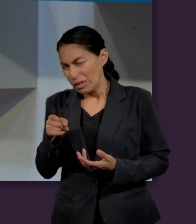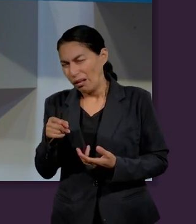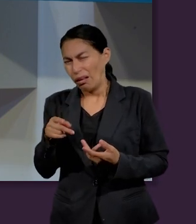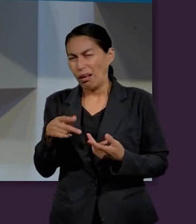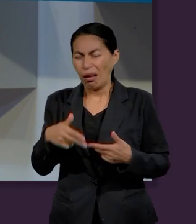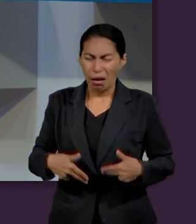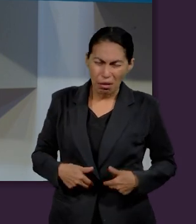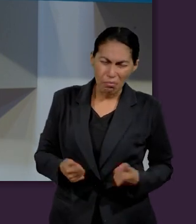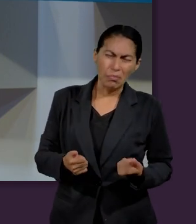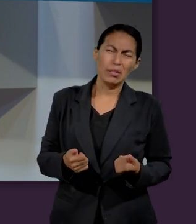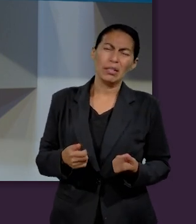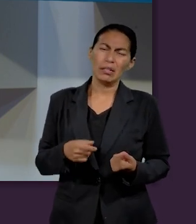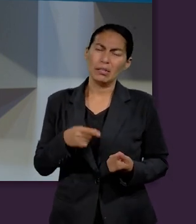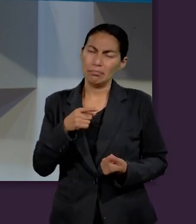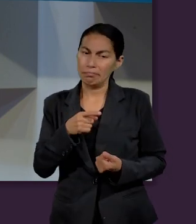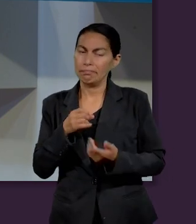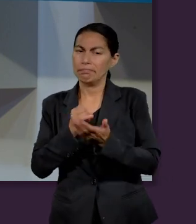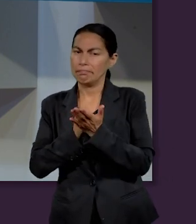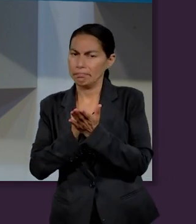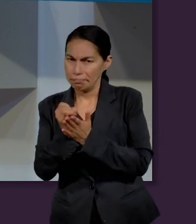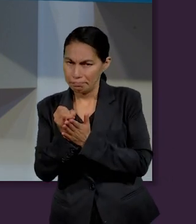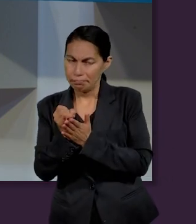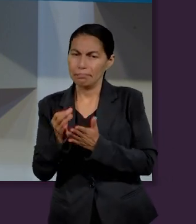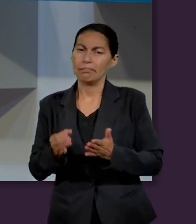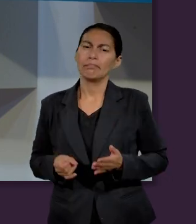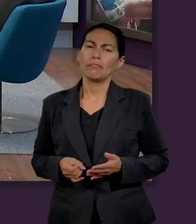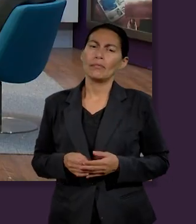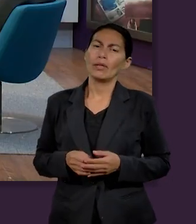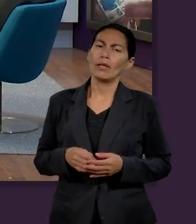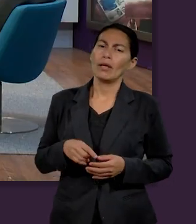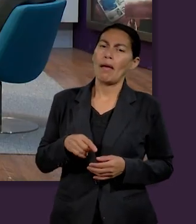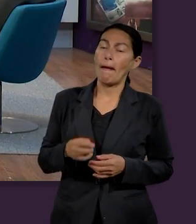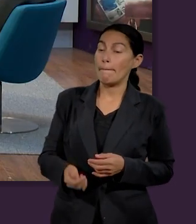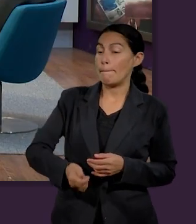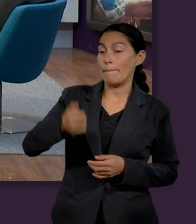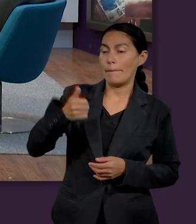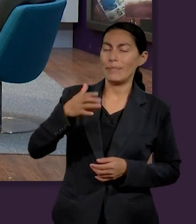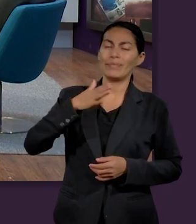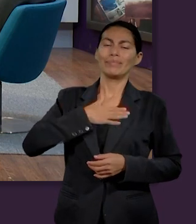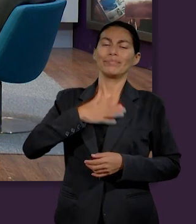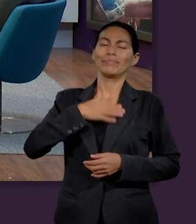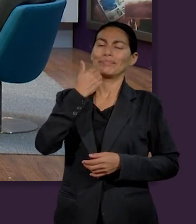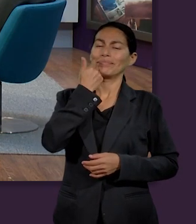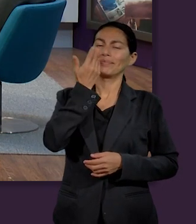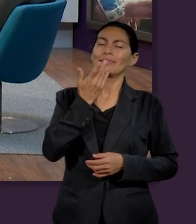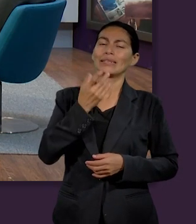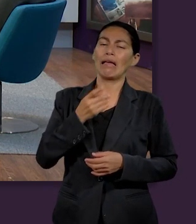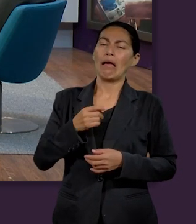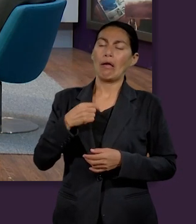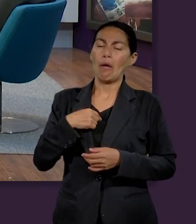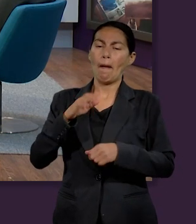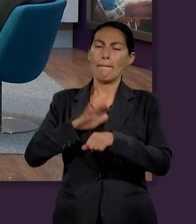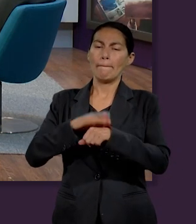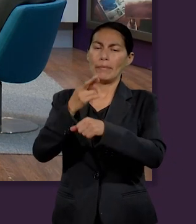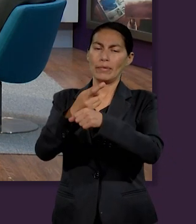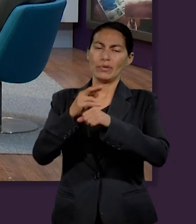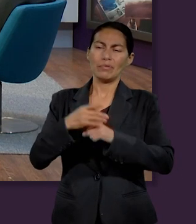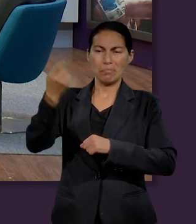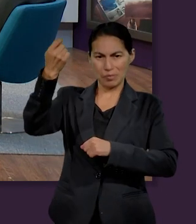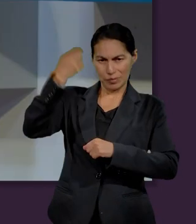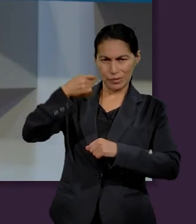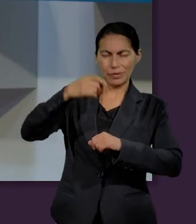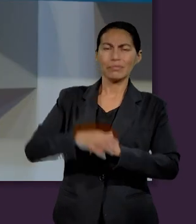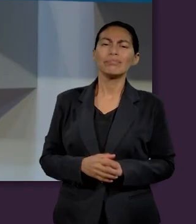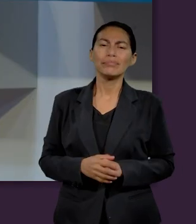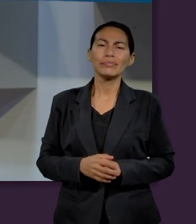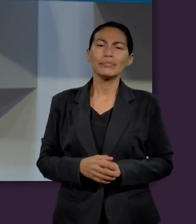momento vulnerable trató de aprovecharse una decisión donde estaba primero lo que él deseaba que